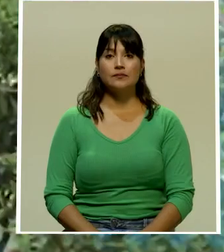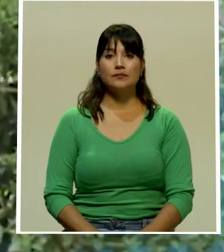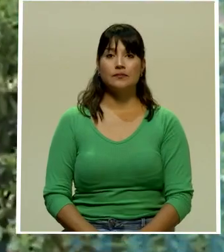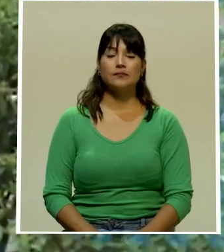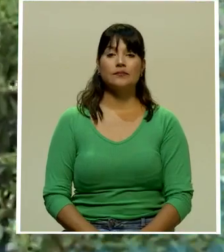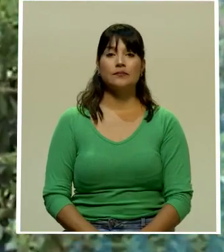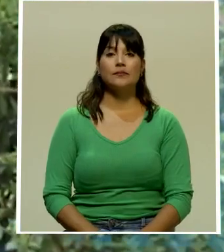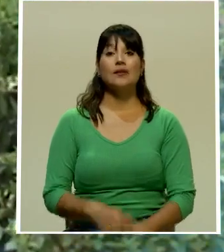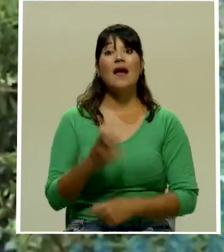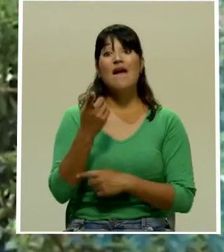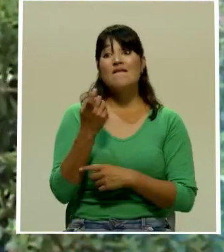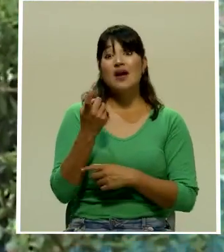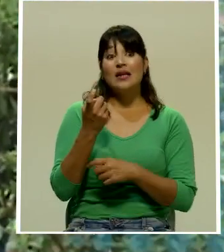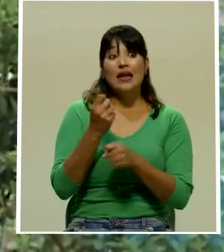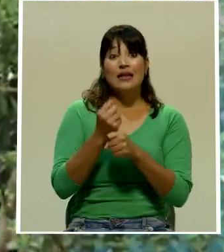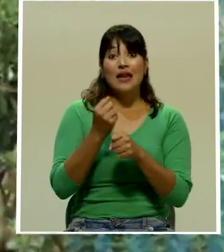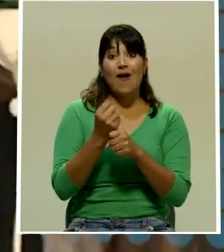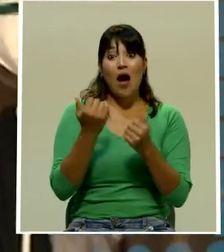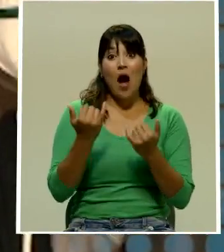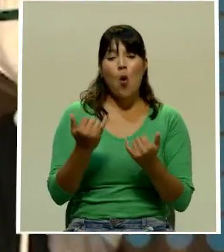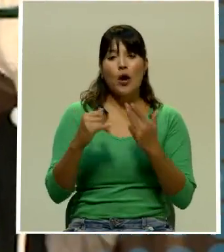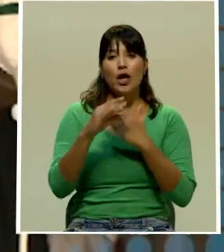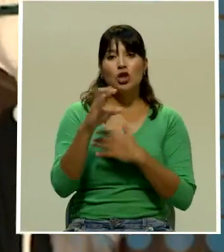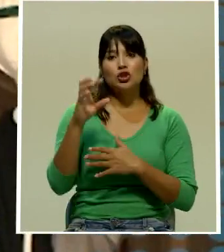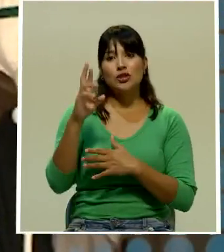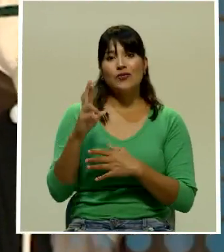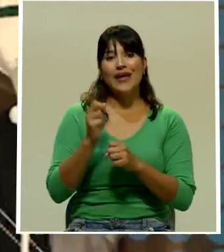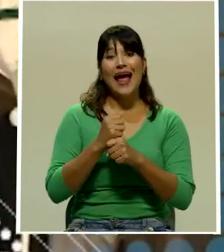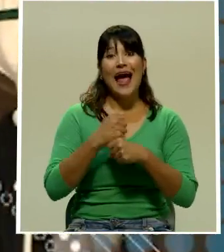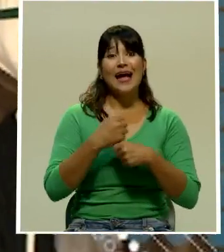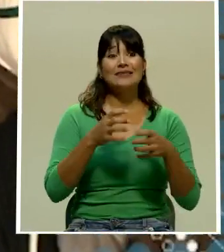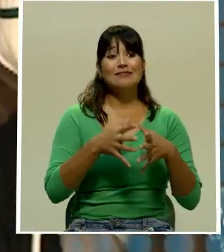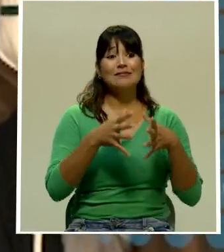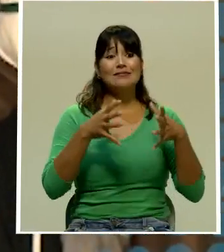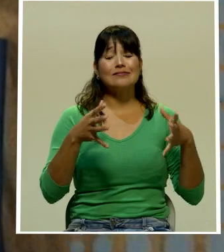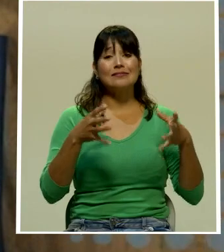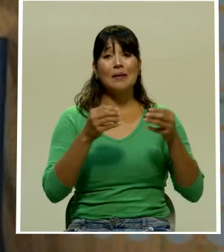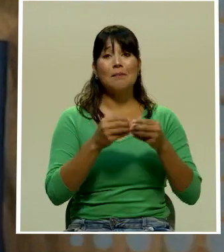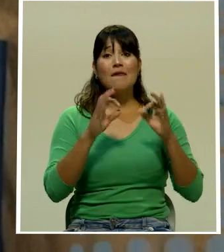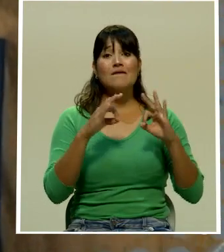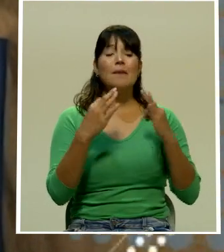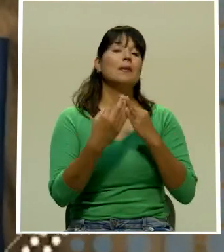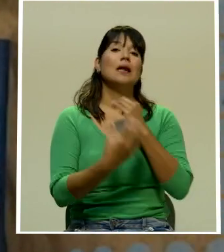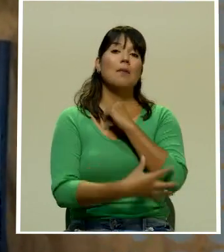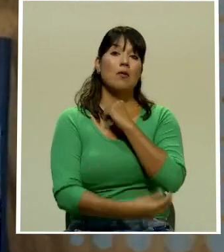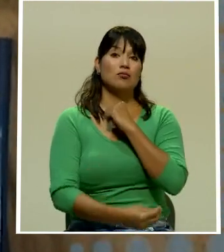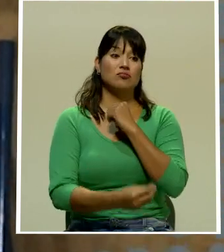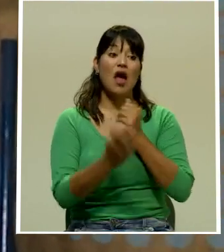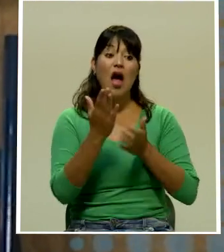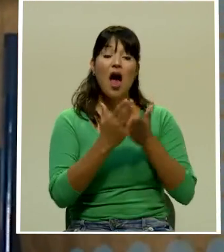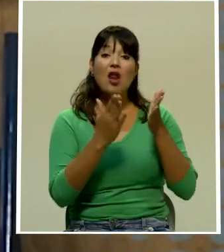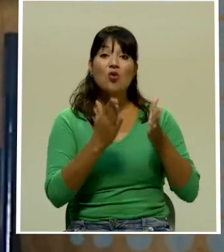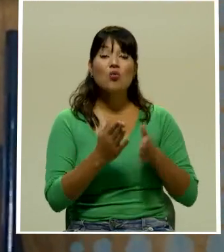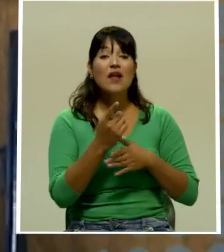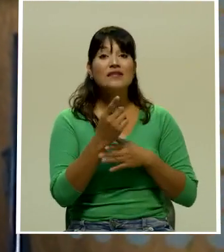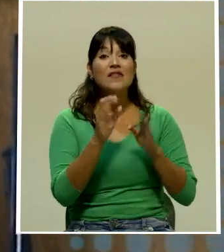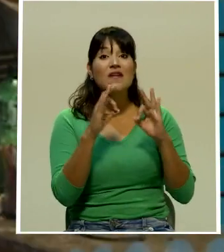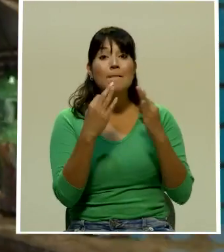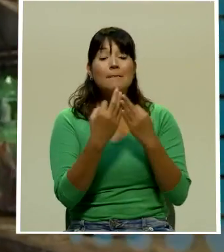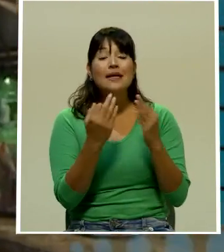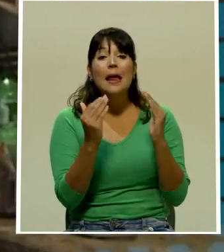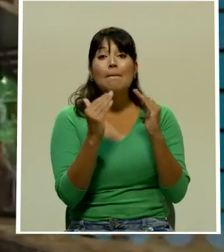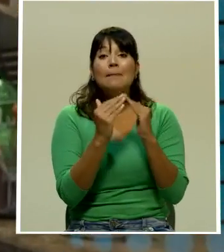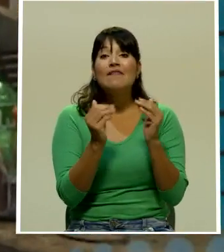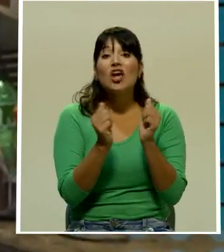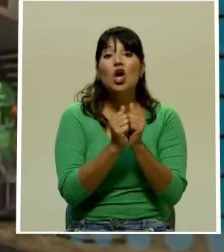La falta de empleo que vive el país agudiza la pobreza. Hay familias que deben sobrevivir con 18 mil colones al mes. La